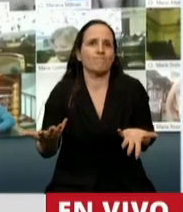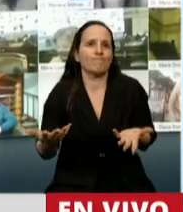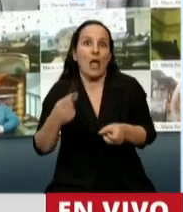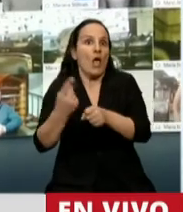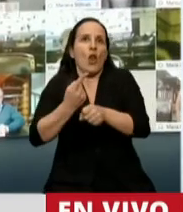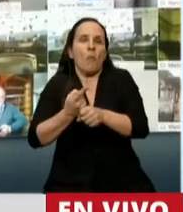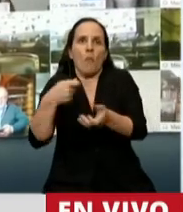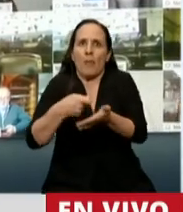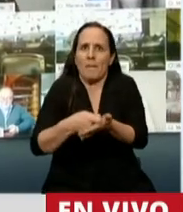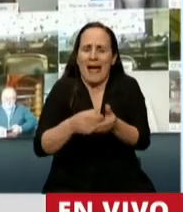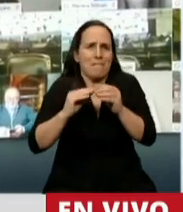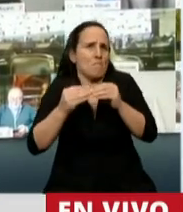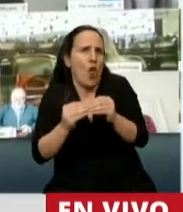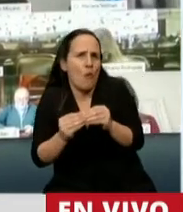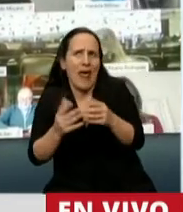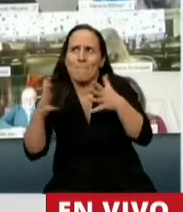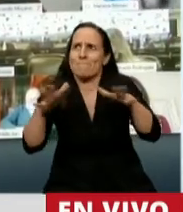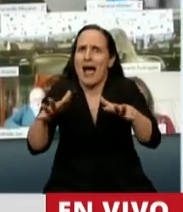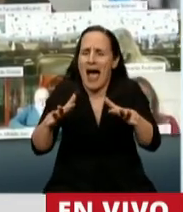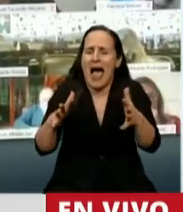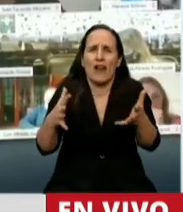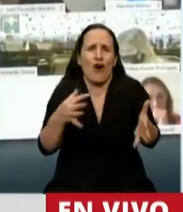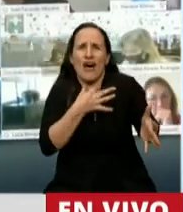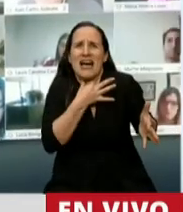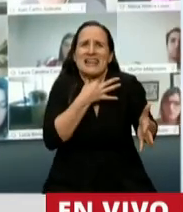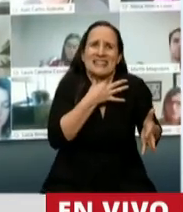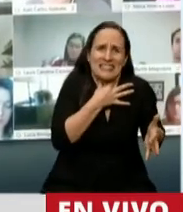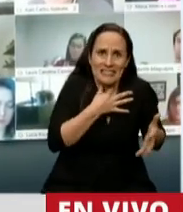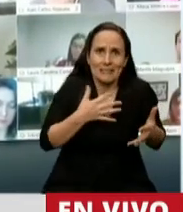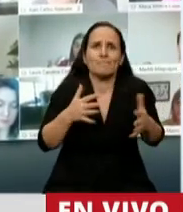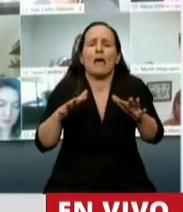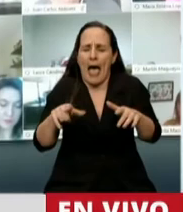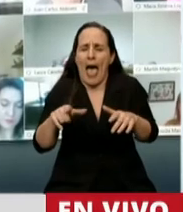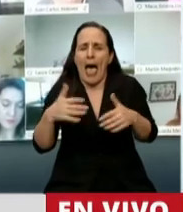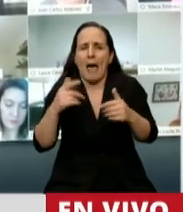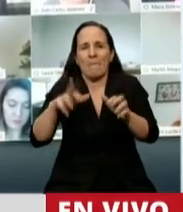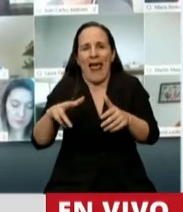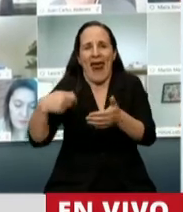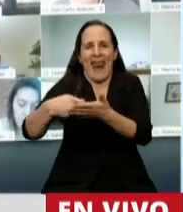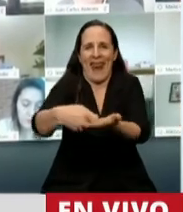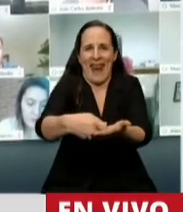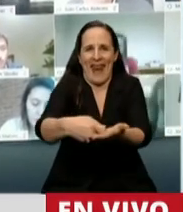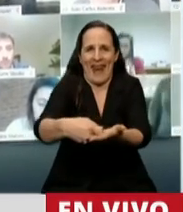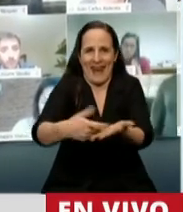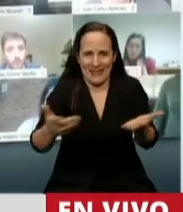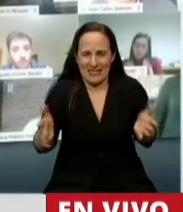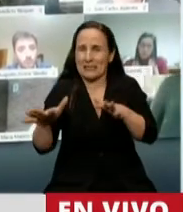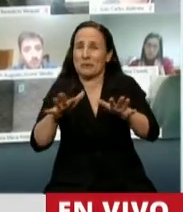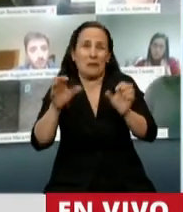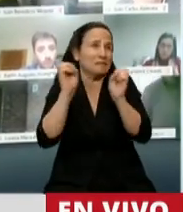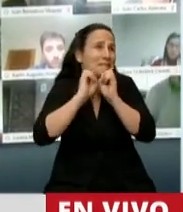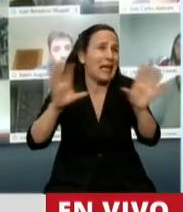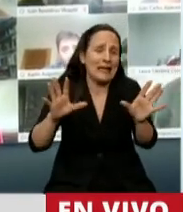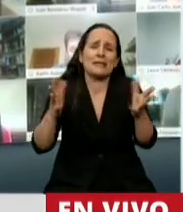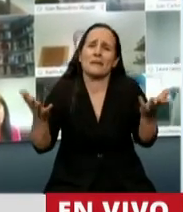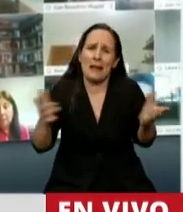problemas, para quien está viviendo una situación acuciante, para quien vive la decaín, para el